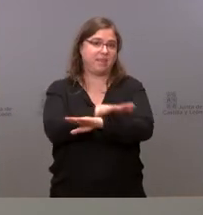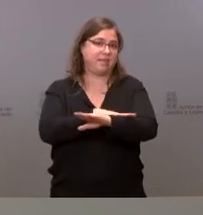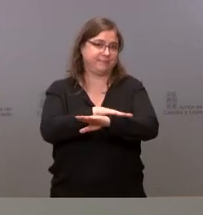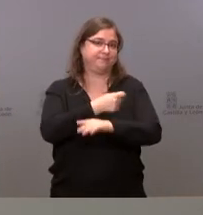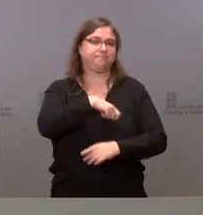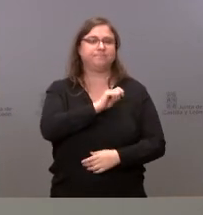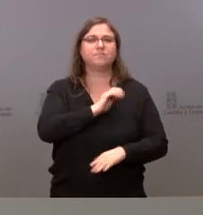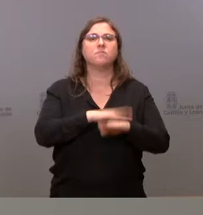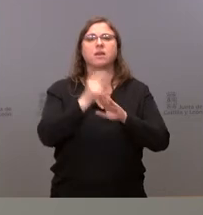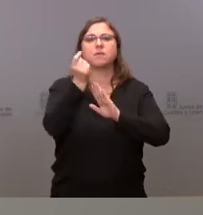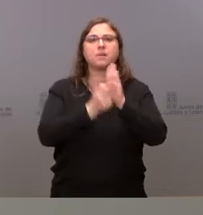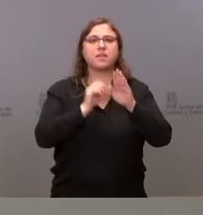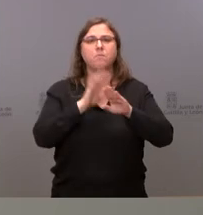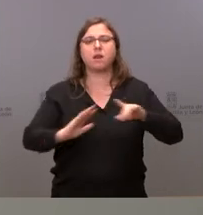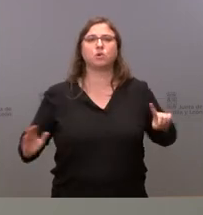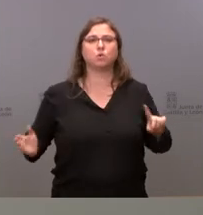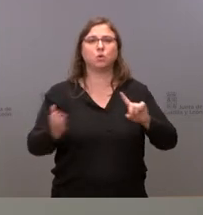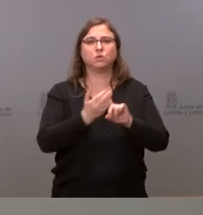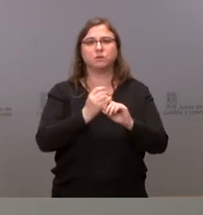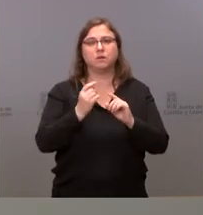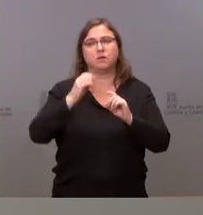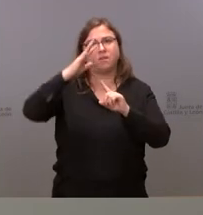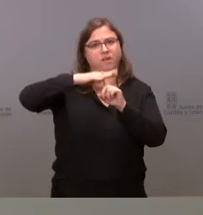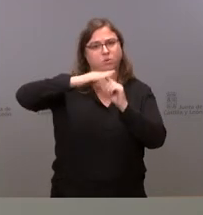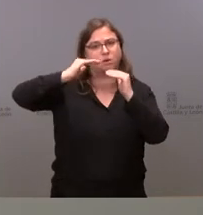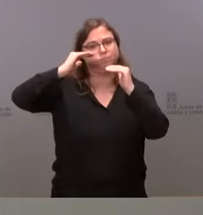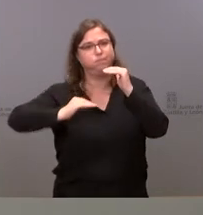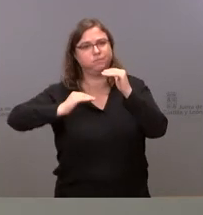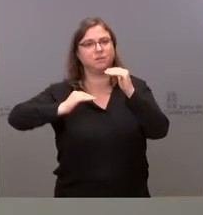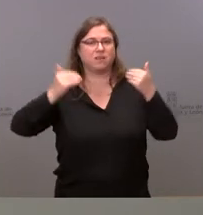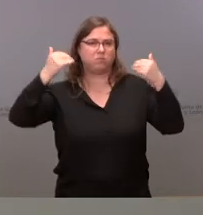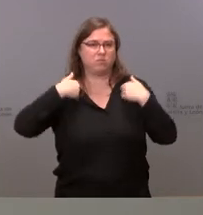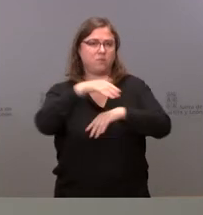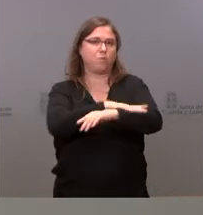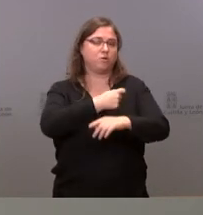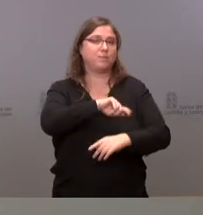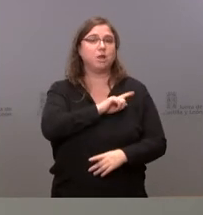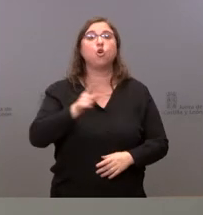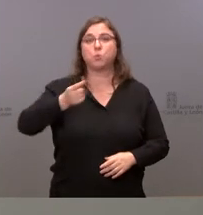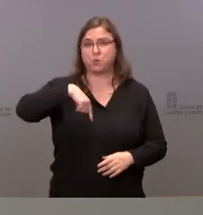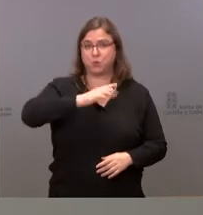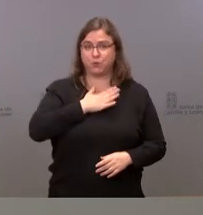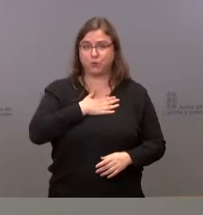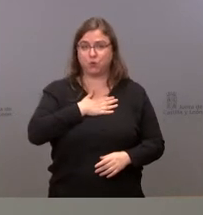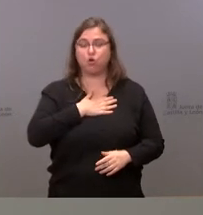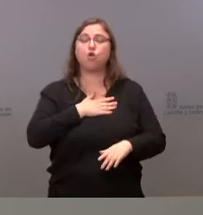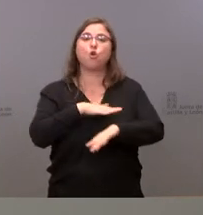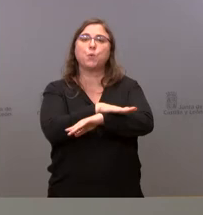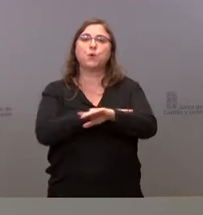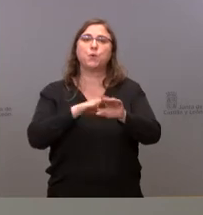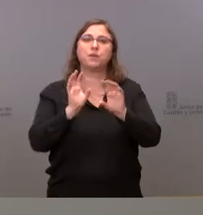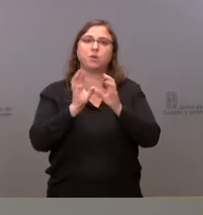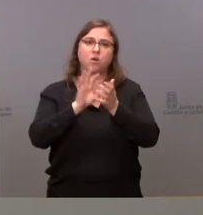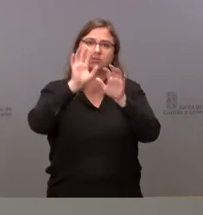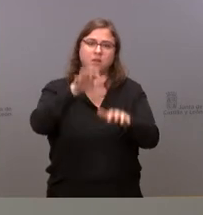oportunas para conseguir bajar ese recibo de la luz nosotros tenemos desde el gobierno de la Junta tenemos el